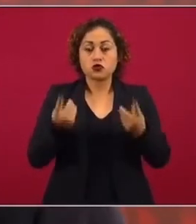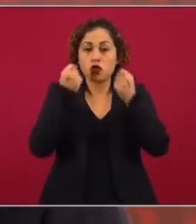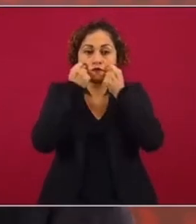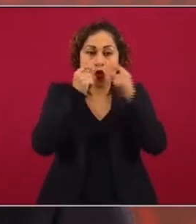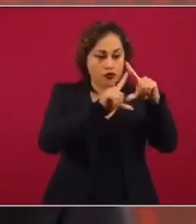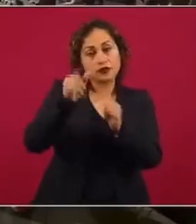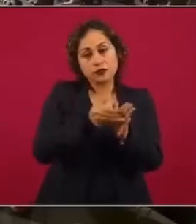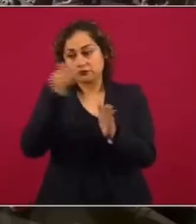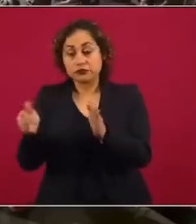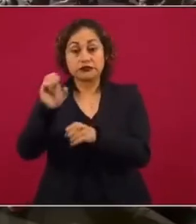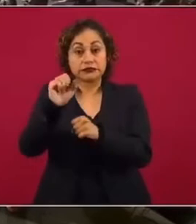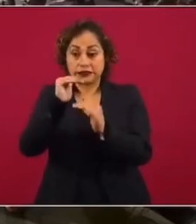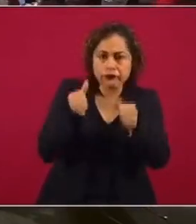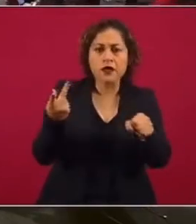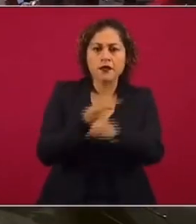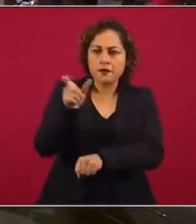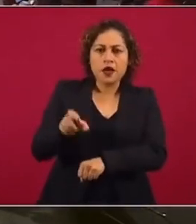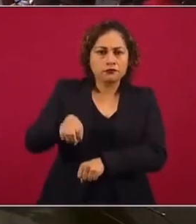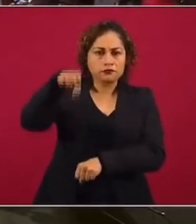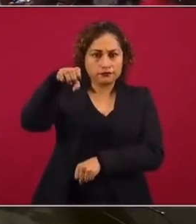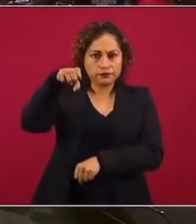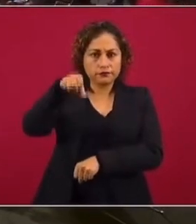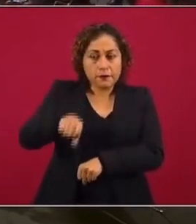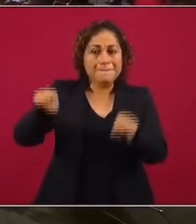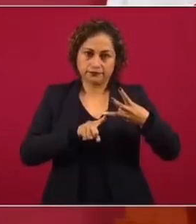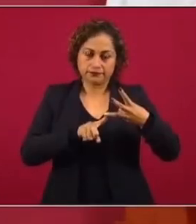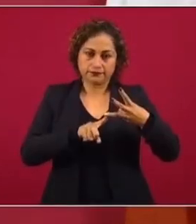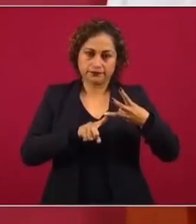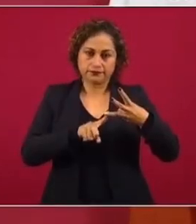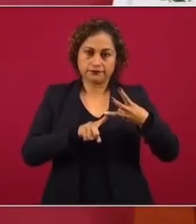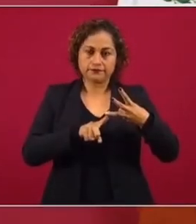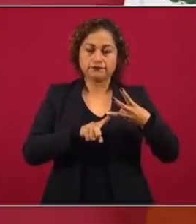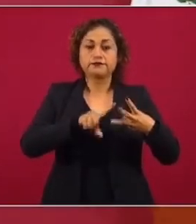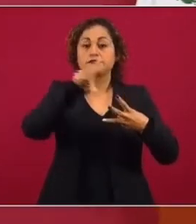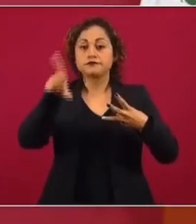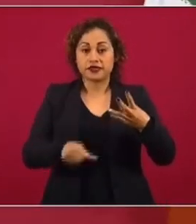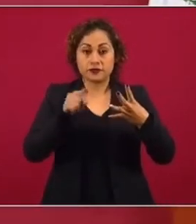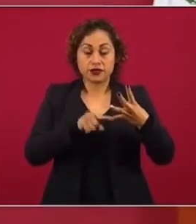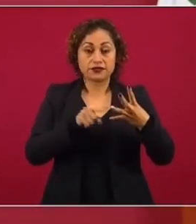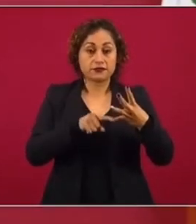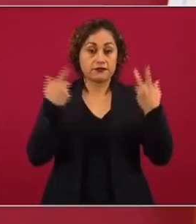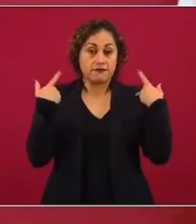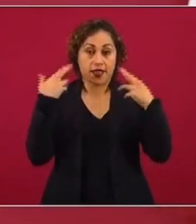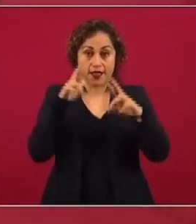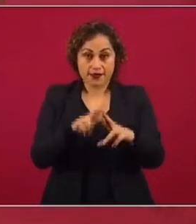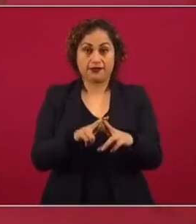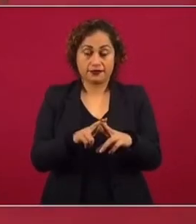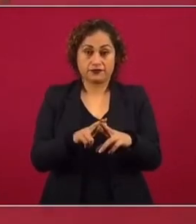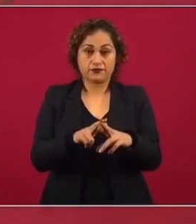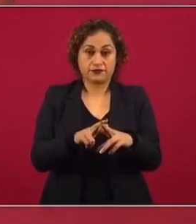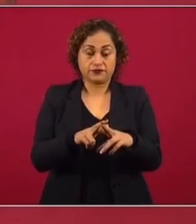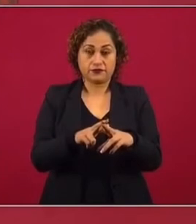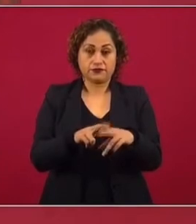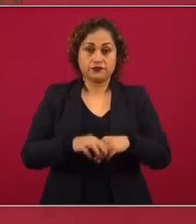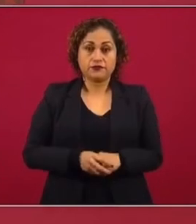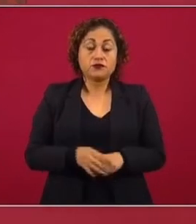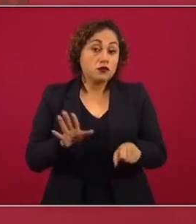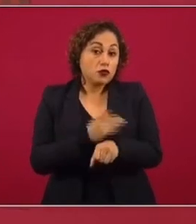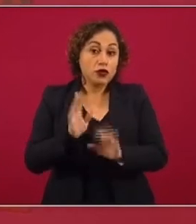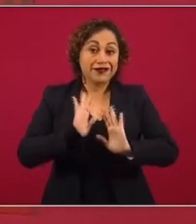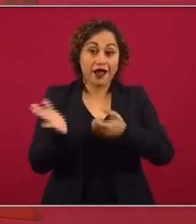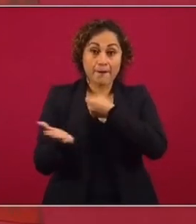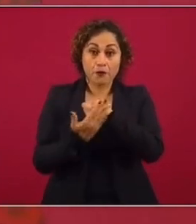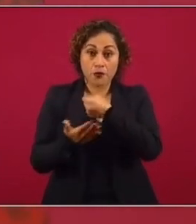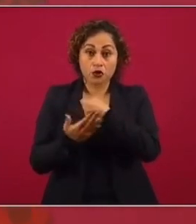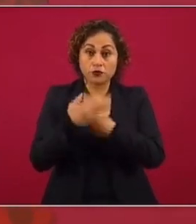estén, ricos o pobres. El tercer grupo son los enfermos económicos. Luego los maestros, cómo se va abriendo el sistema